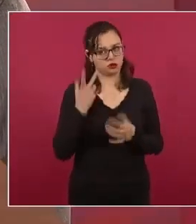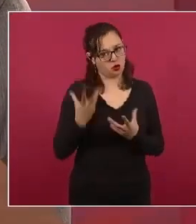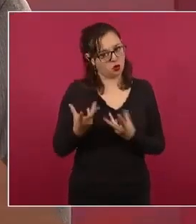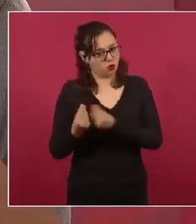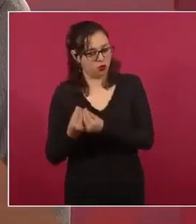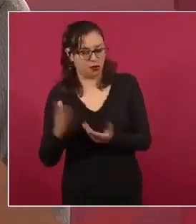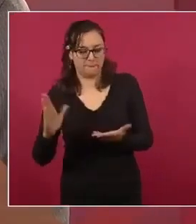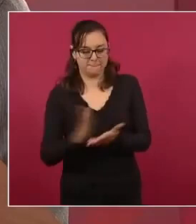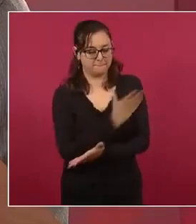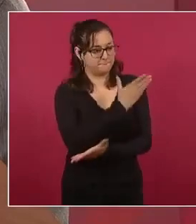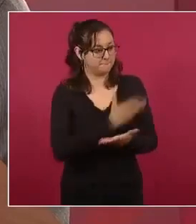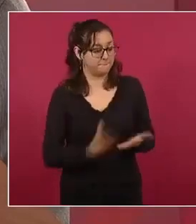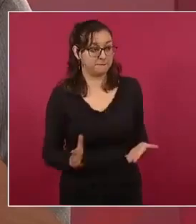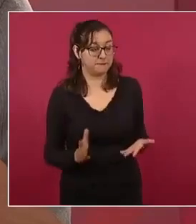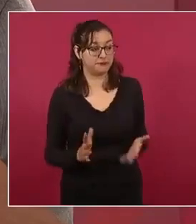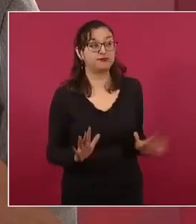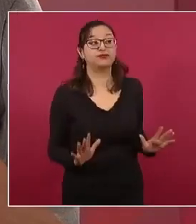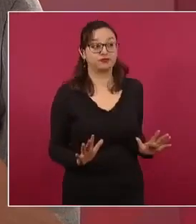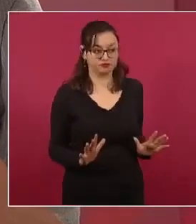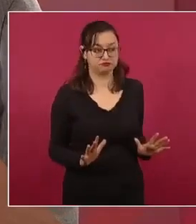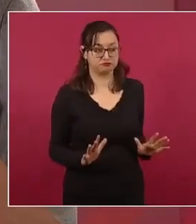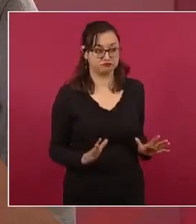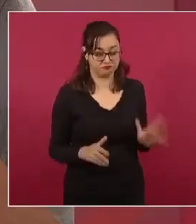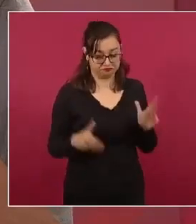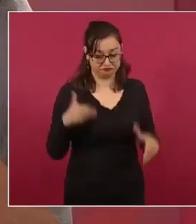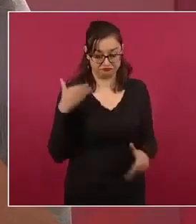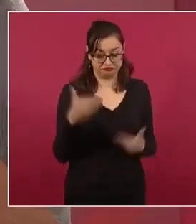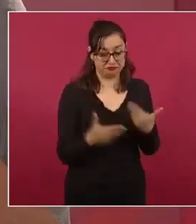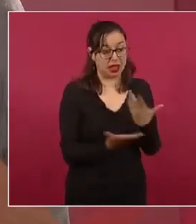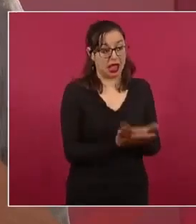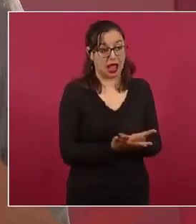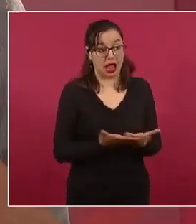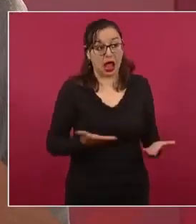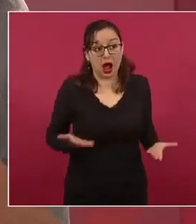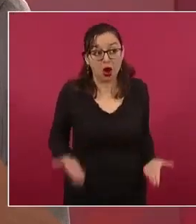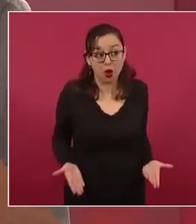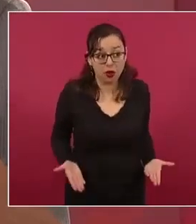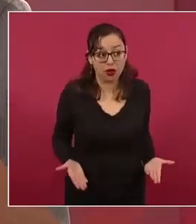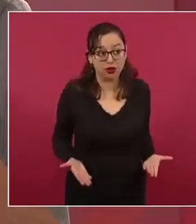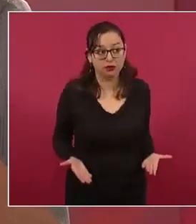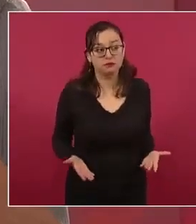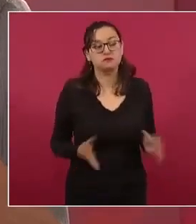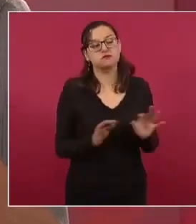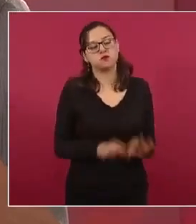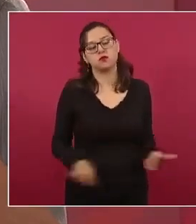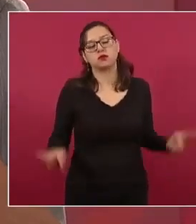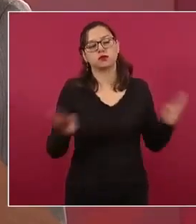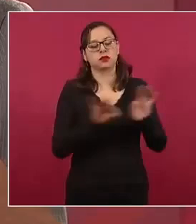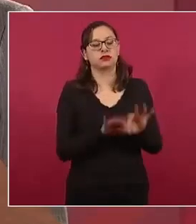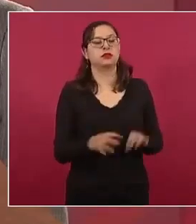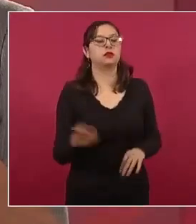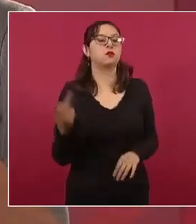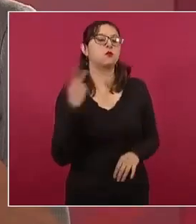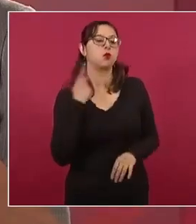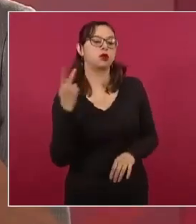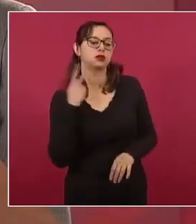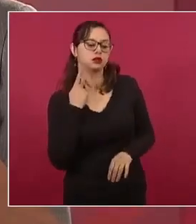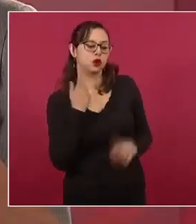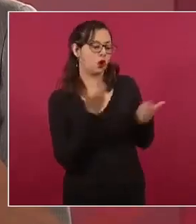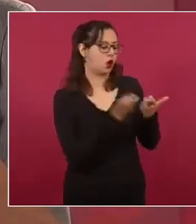al poder económico del poder político. Y que el gobierno